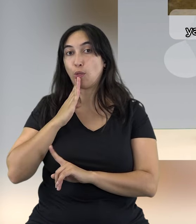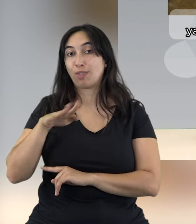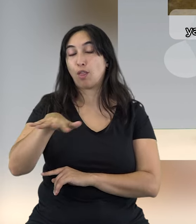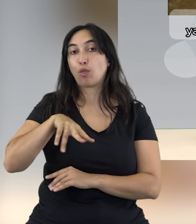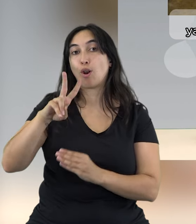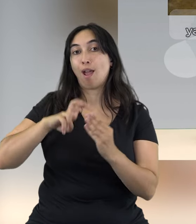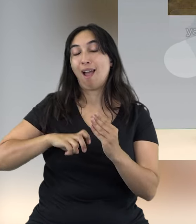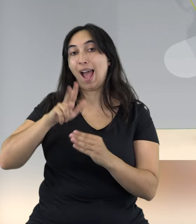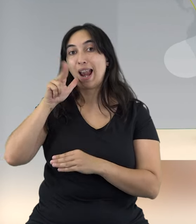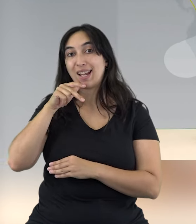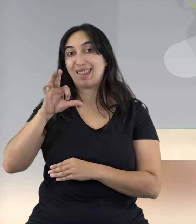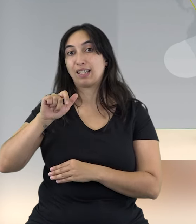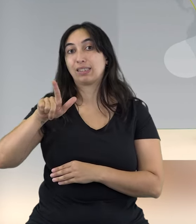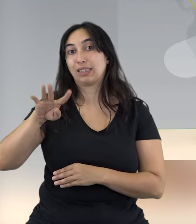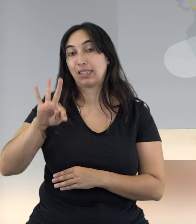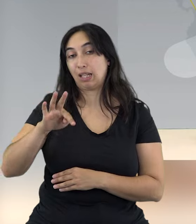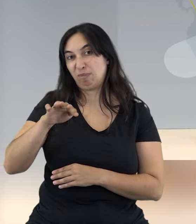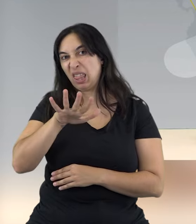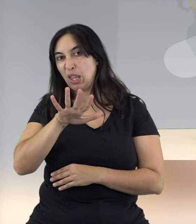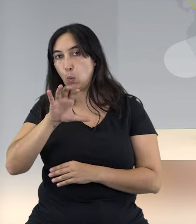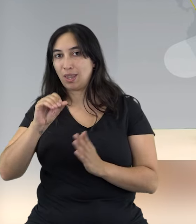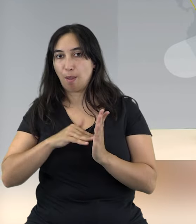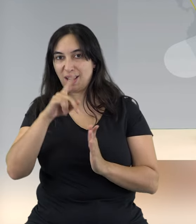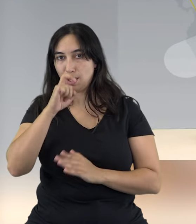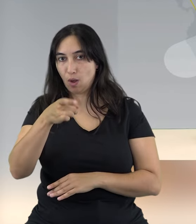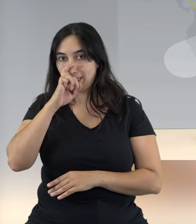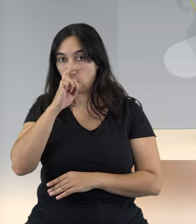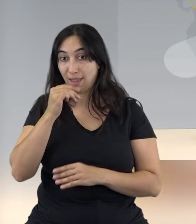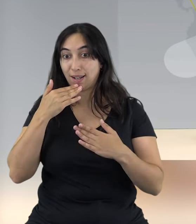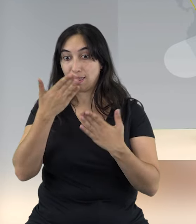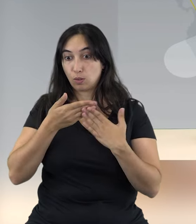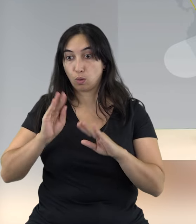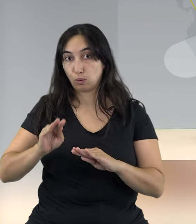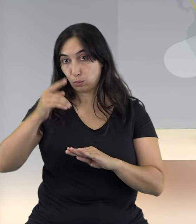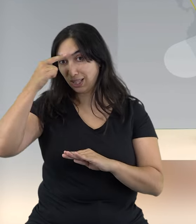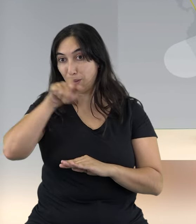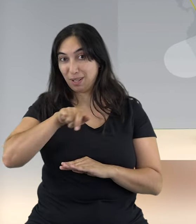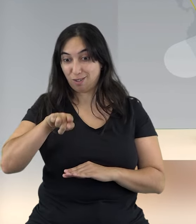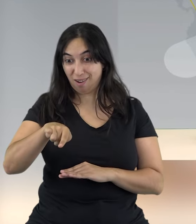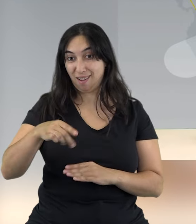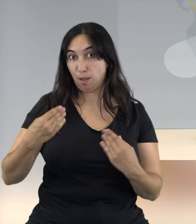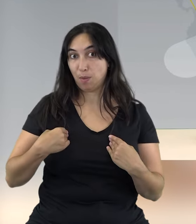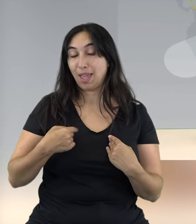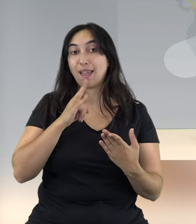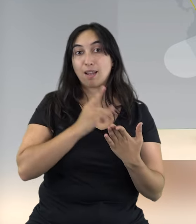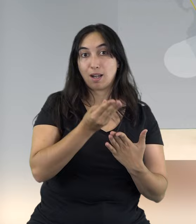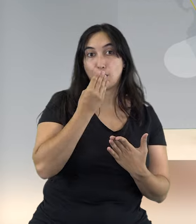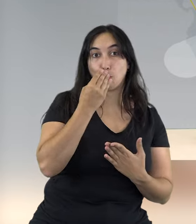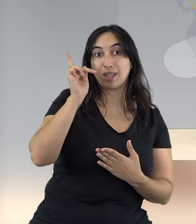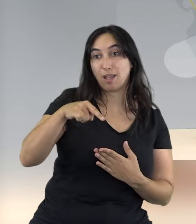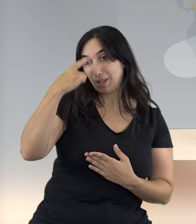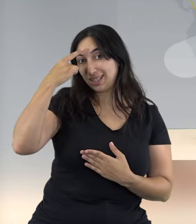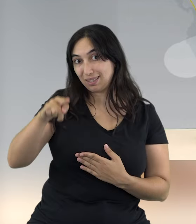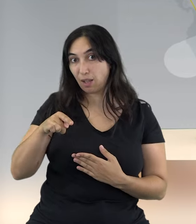Salt. Tiene unos 50.000 años de antigüedad y, a través de su estudio, por ejemplo, conocemos que los neandertales que allí vivieron no solo consumían carne,